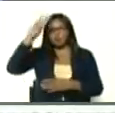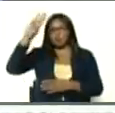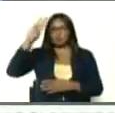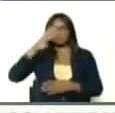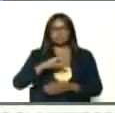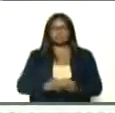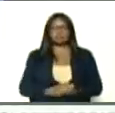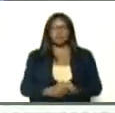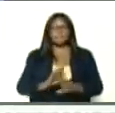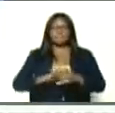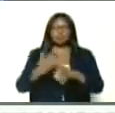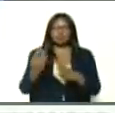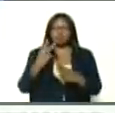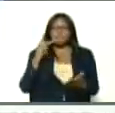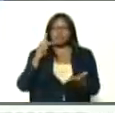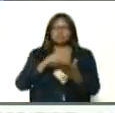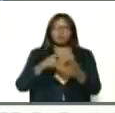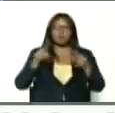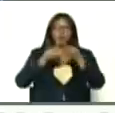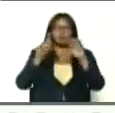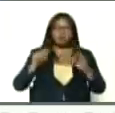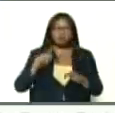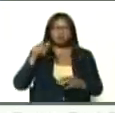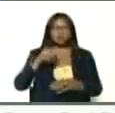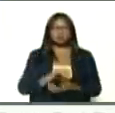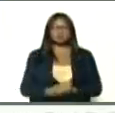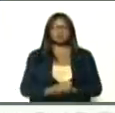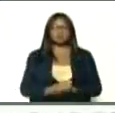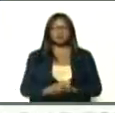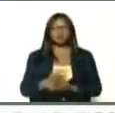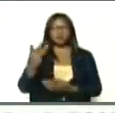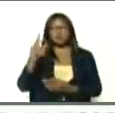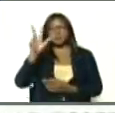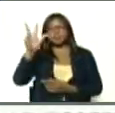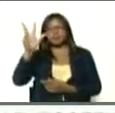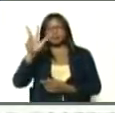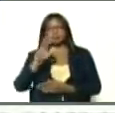porque vamos a participar, en la fase, número 3,